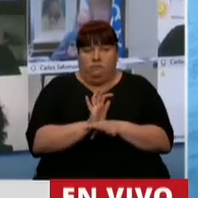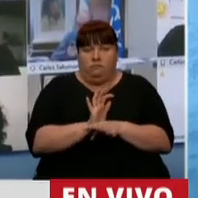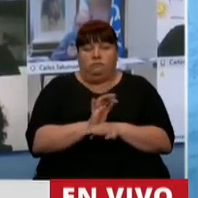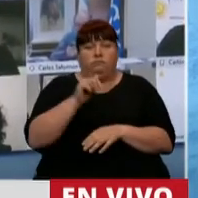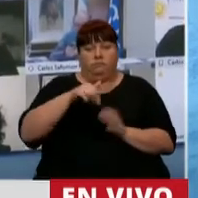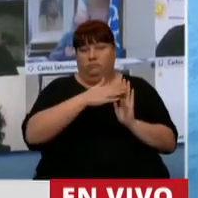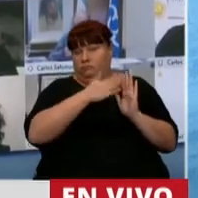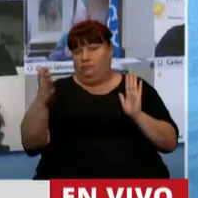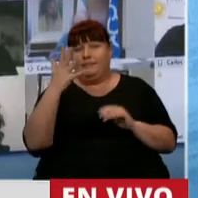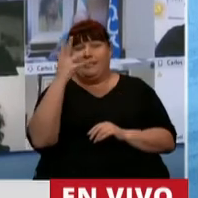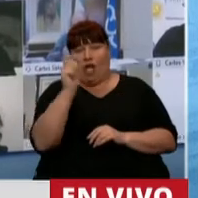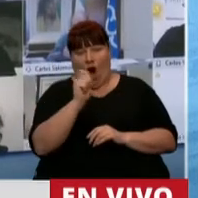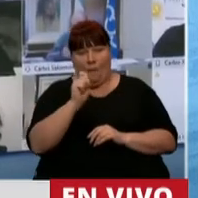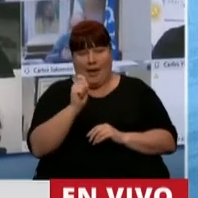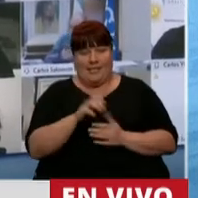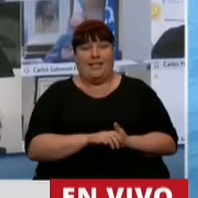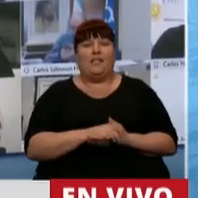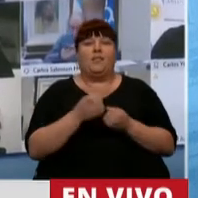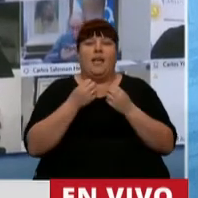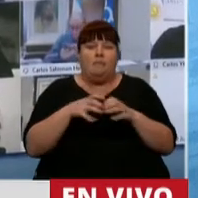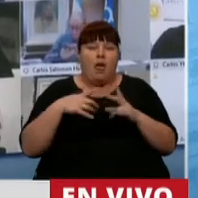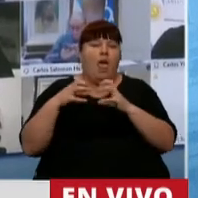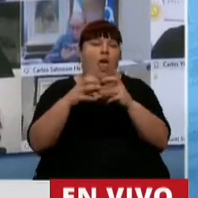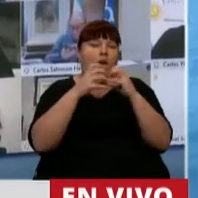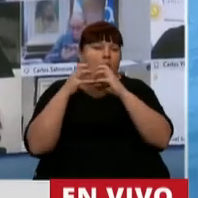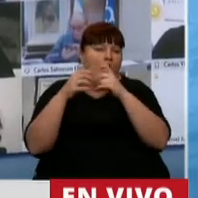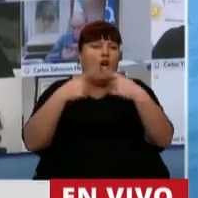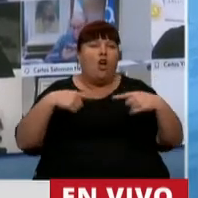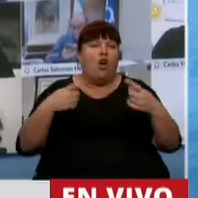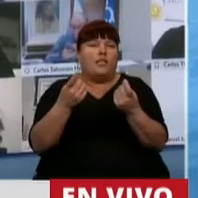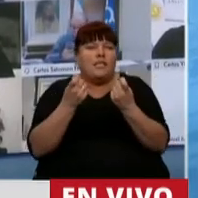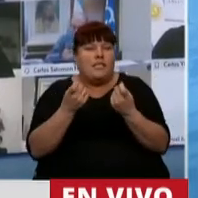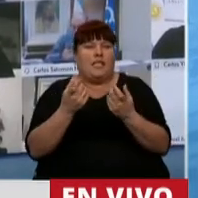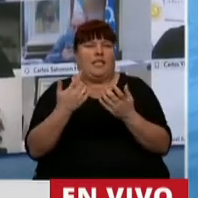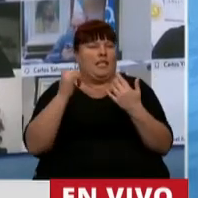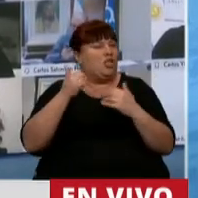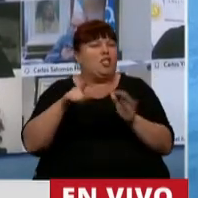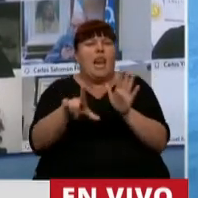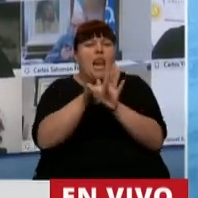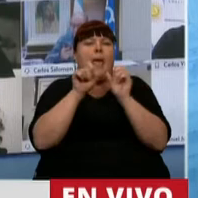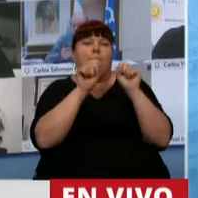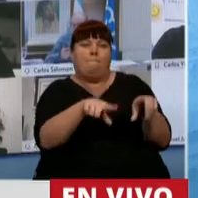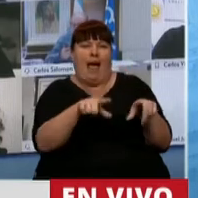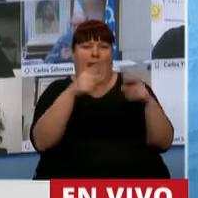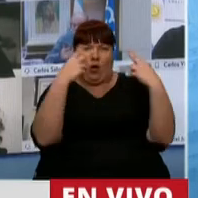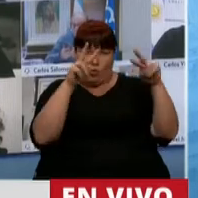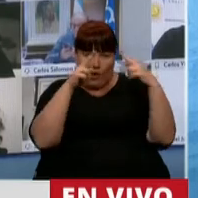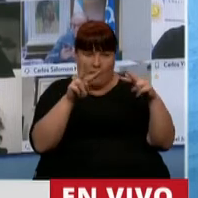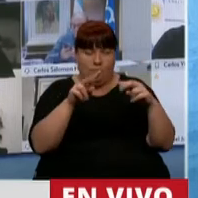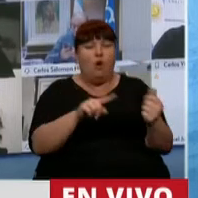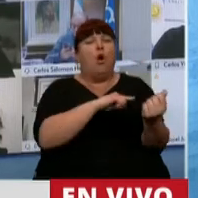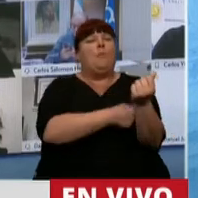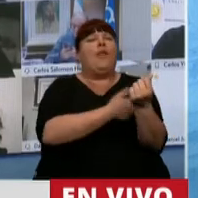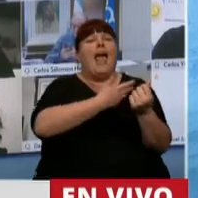que en estos cinco meses que hemos estado debatiendo la necesidad de una ley para el sector, el Poder